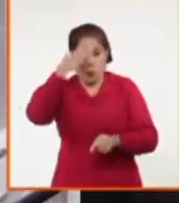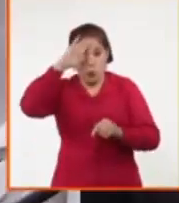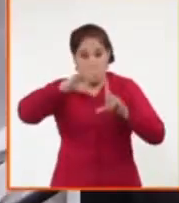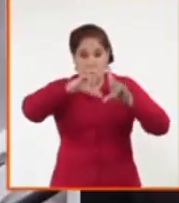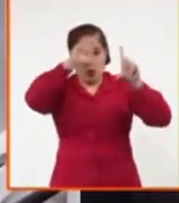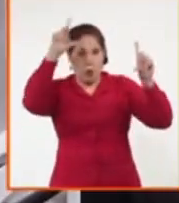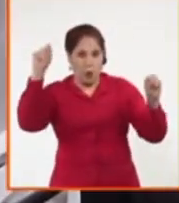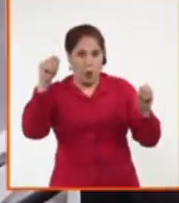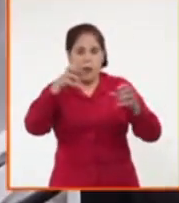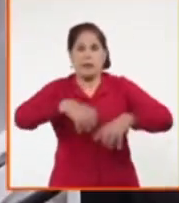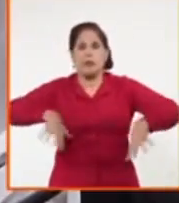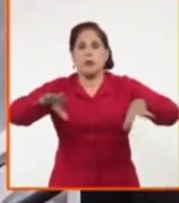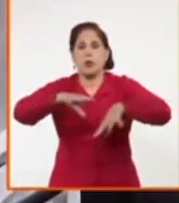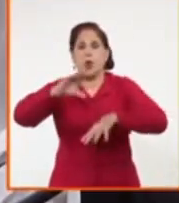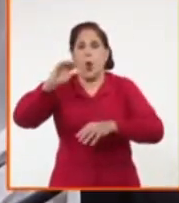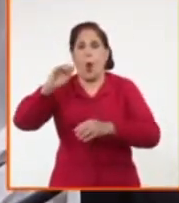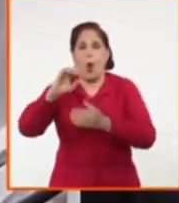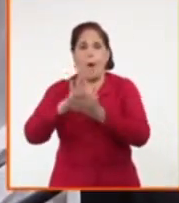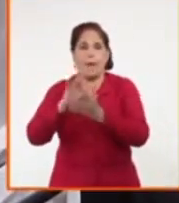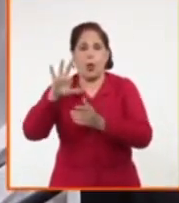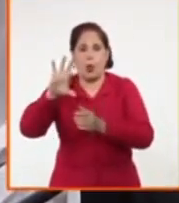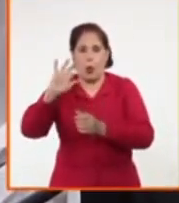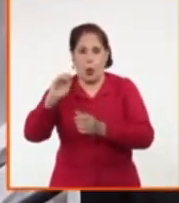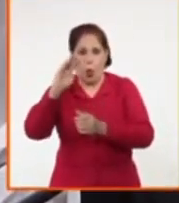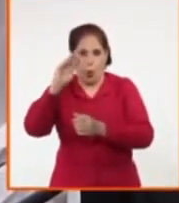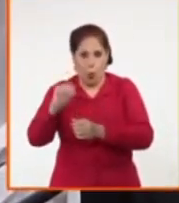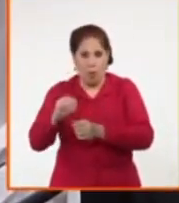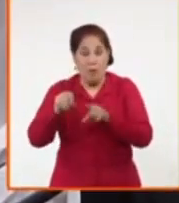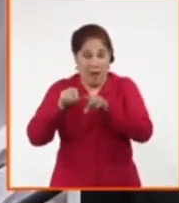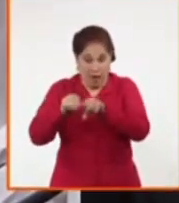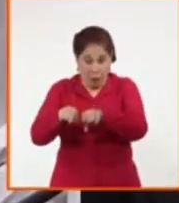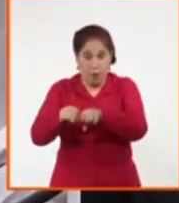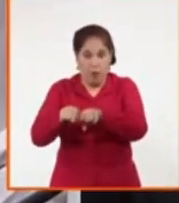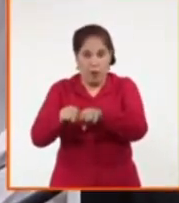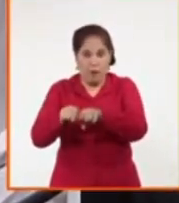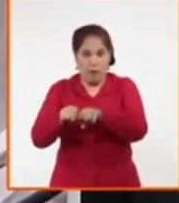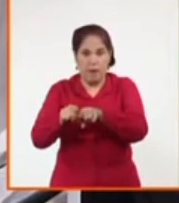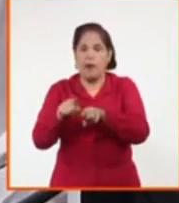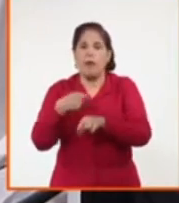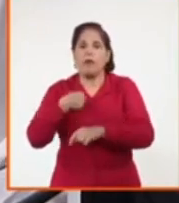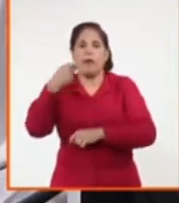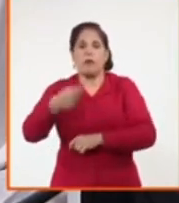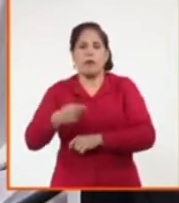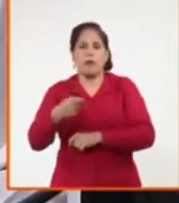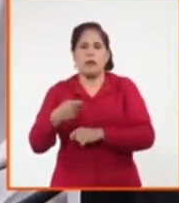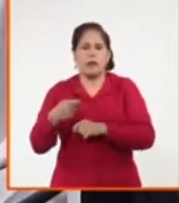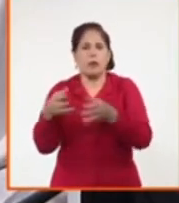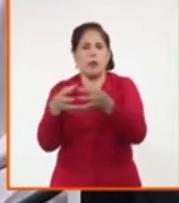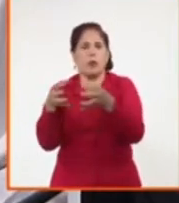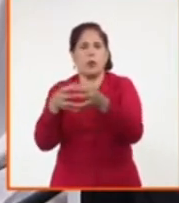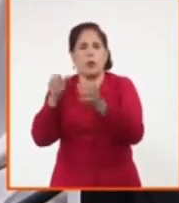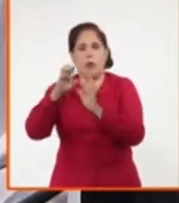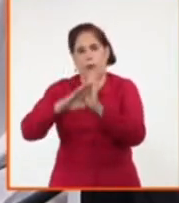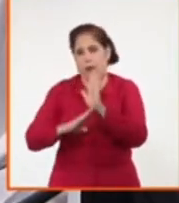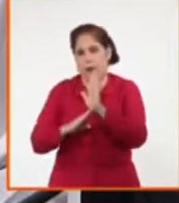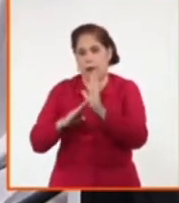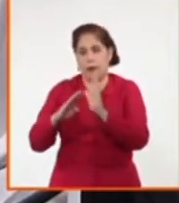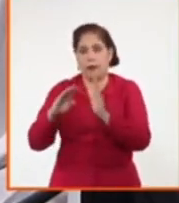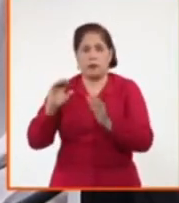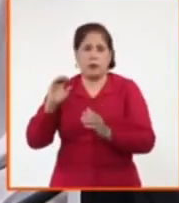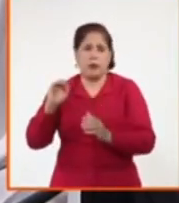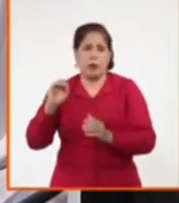Cuba ante esta situación, ni lento ni perezoso, se decidió aplicar un grupo de medidas